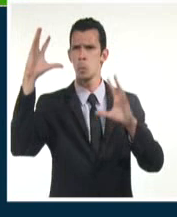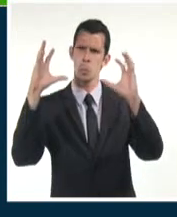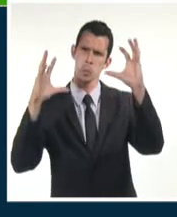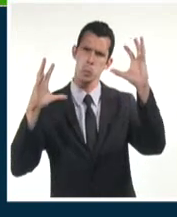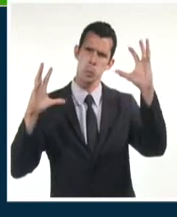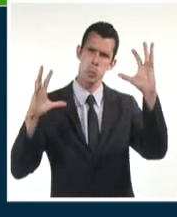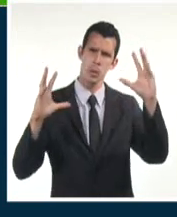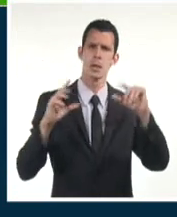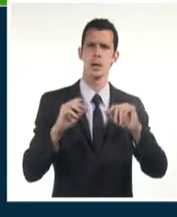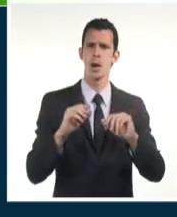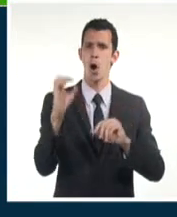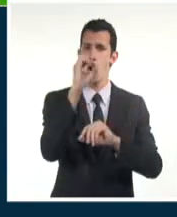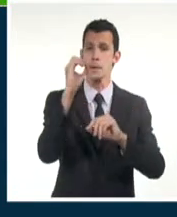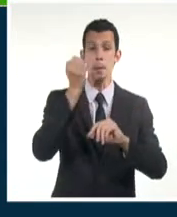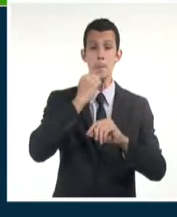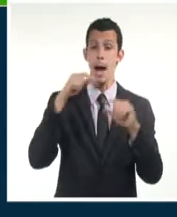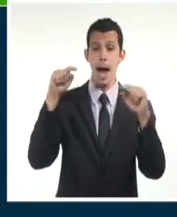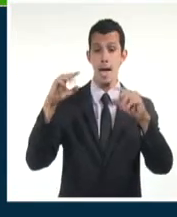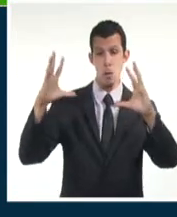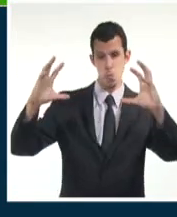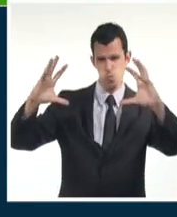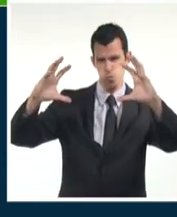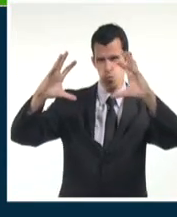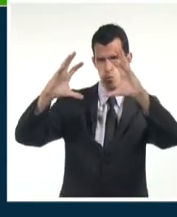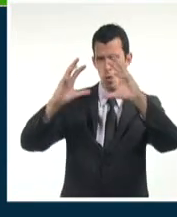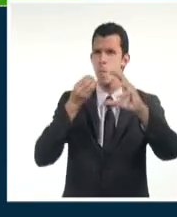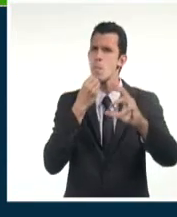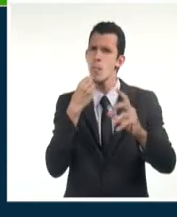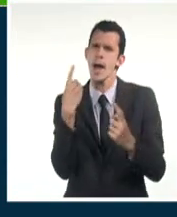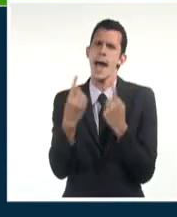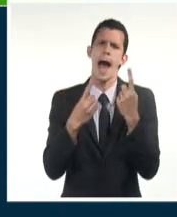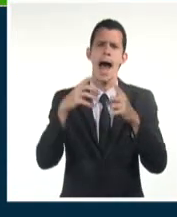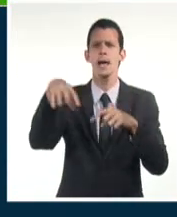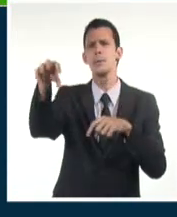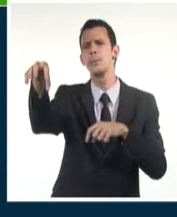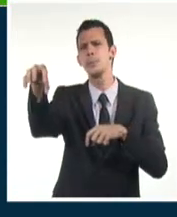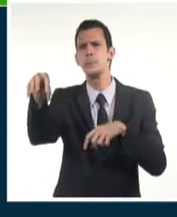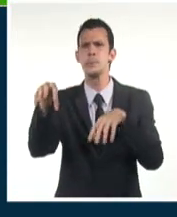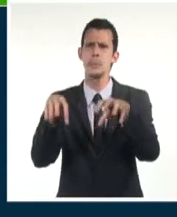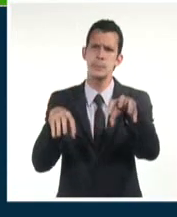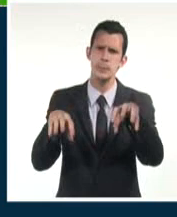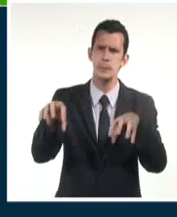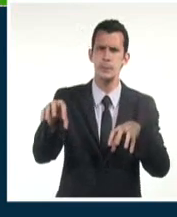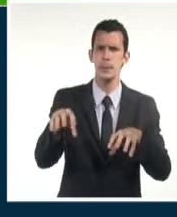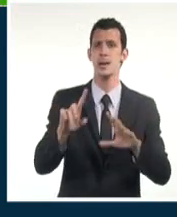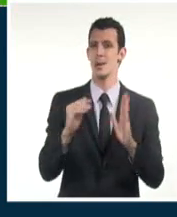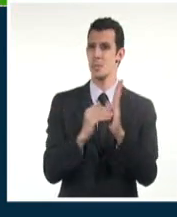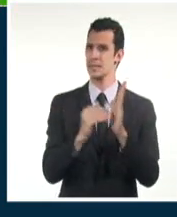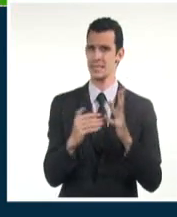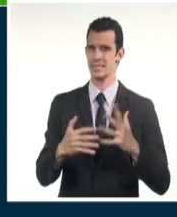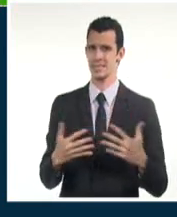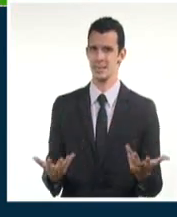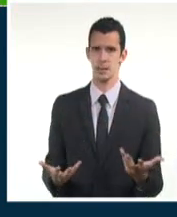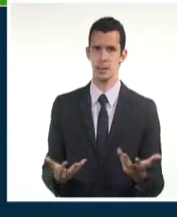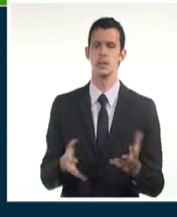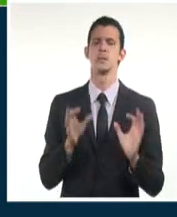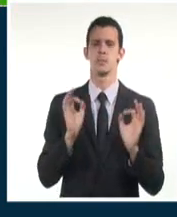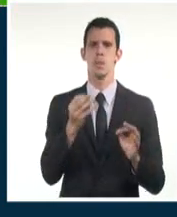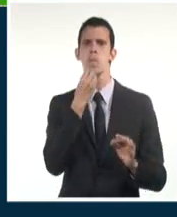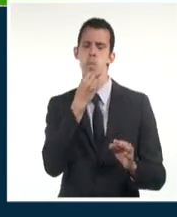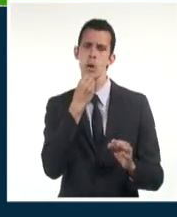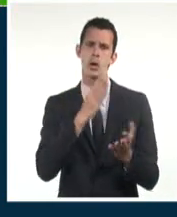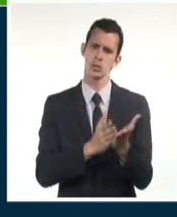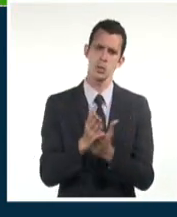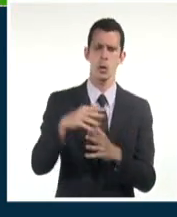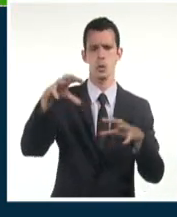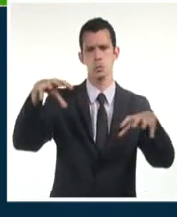la costa norte del oriente del país con algún chubasco ocasional aislado y en la tarde pues se mantendrá la situación de algún chubasco, alguna lluvia